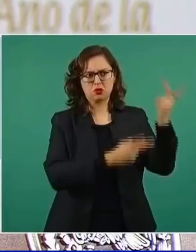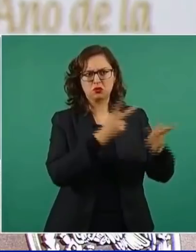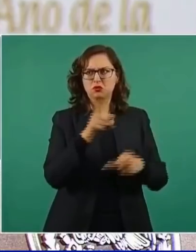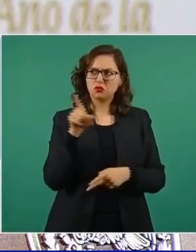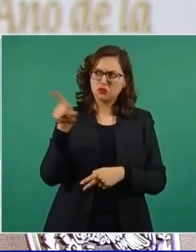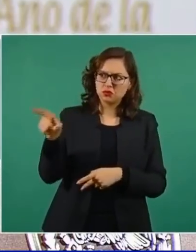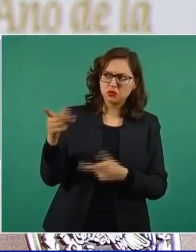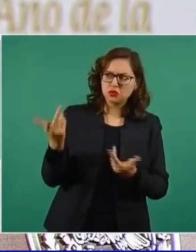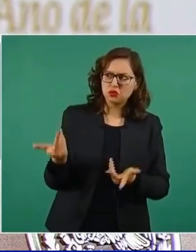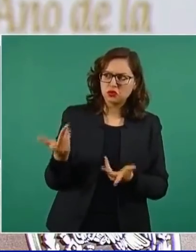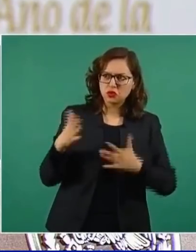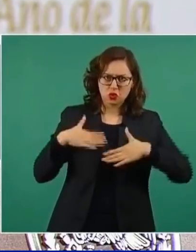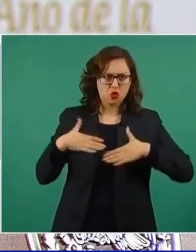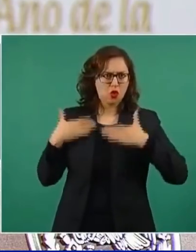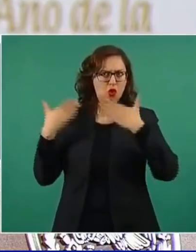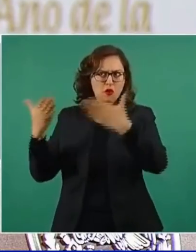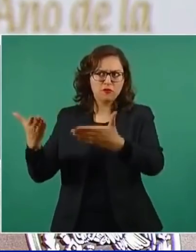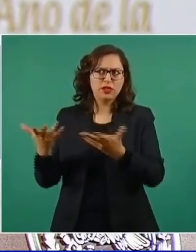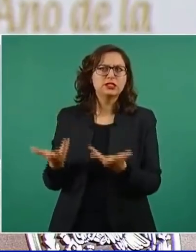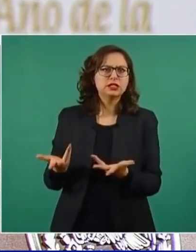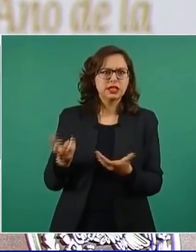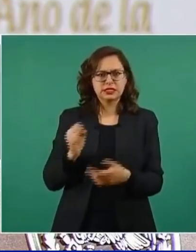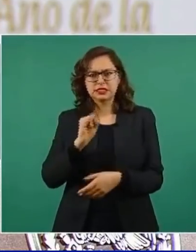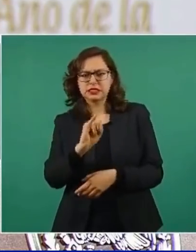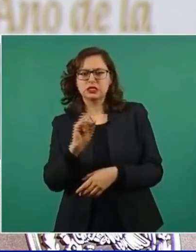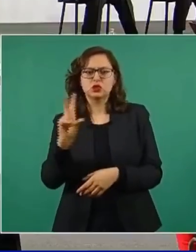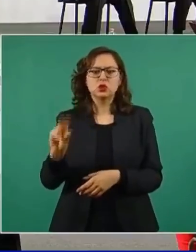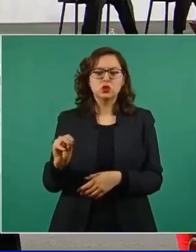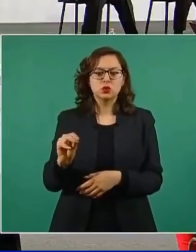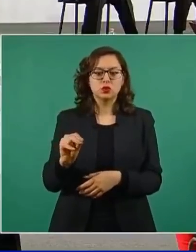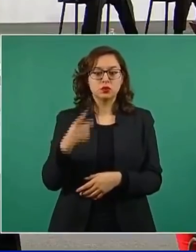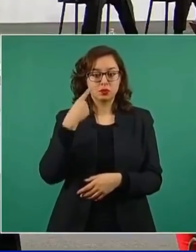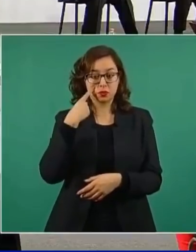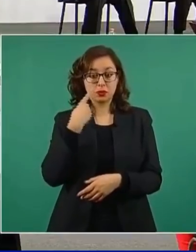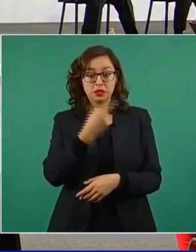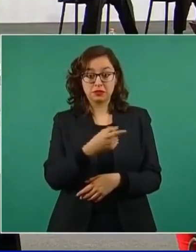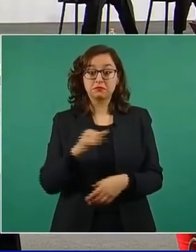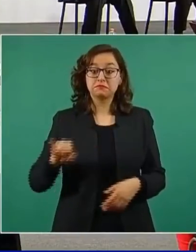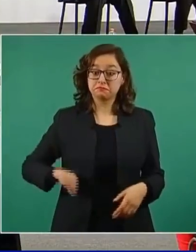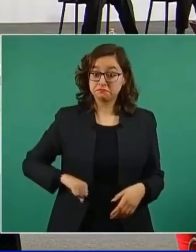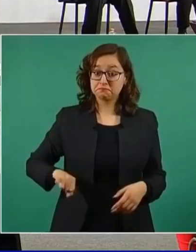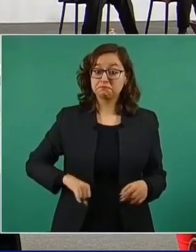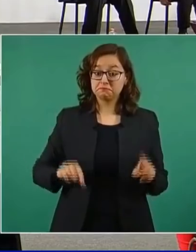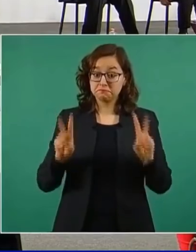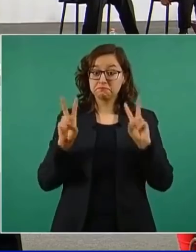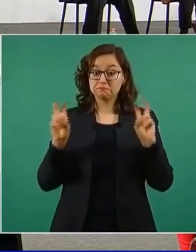Sobre la confianza de las autoridades. Esto es interesante